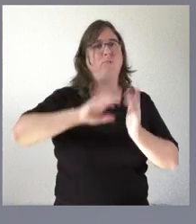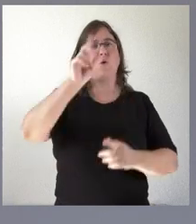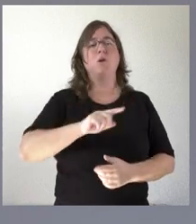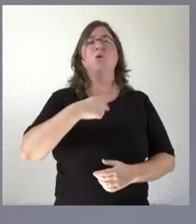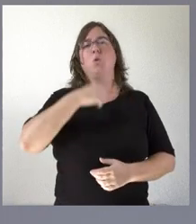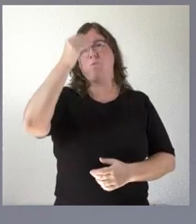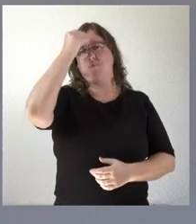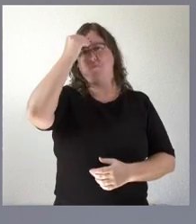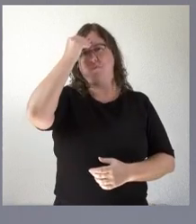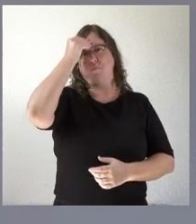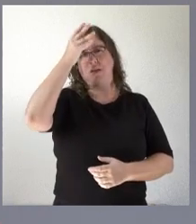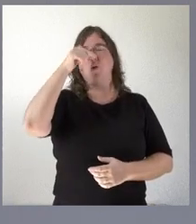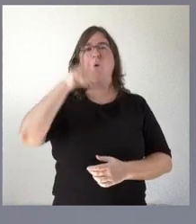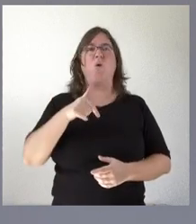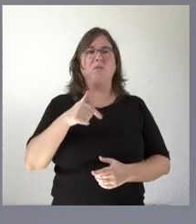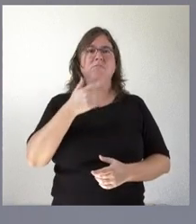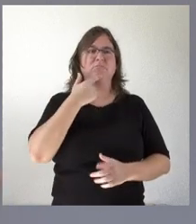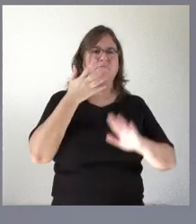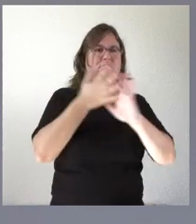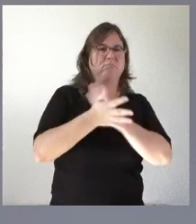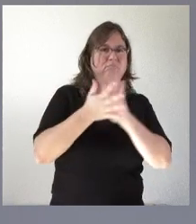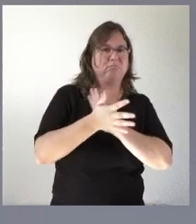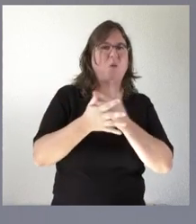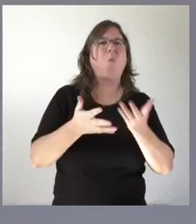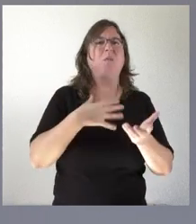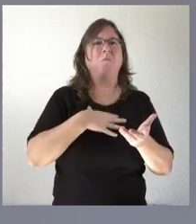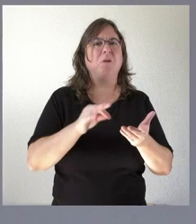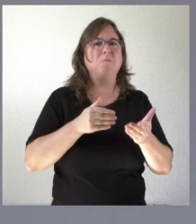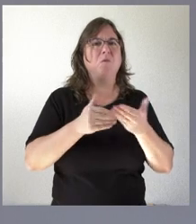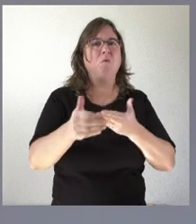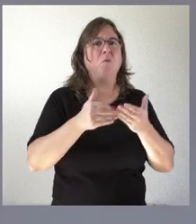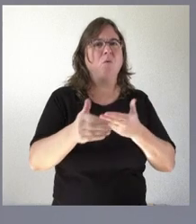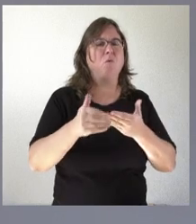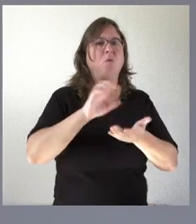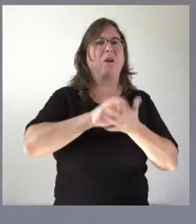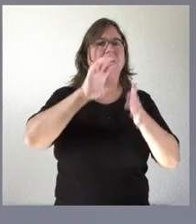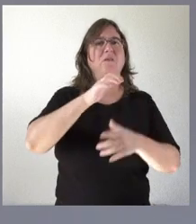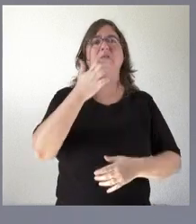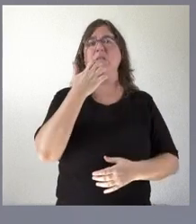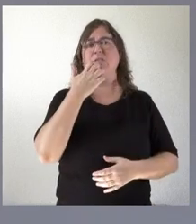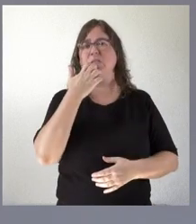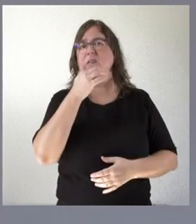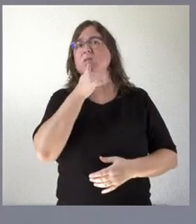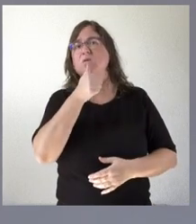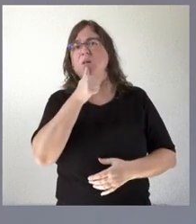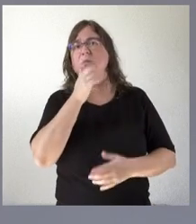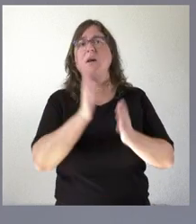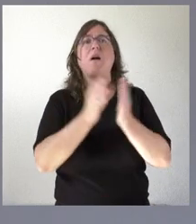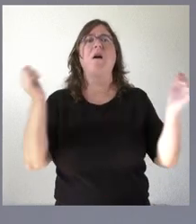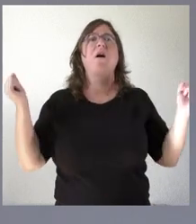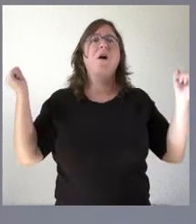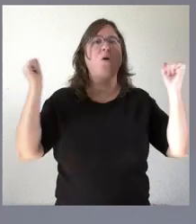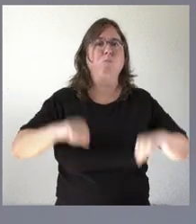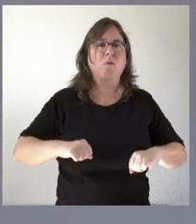hoy anticipado que yo le hable de la bajada que podamos hacer en un futuro en Castilla y León cuando ni siquiera hemos conseguido todavía aprobar en el Parlamento